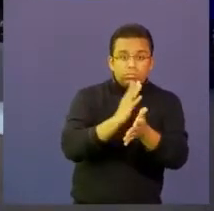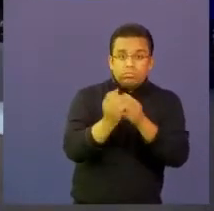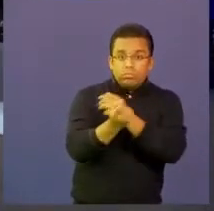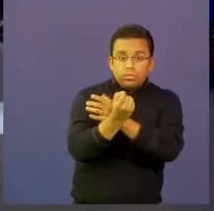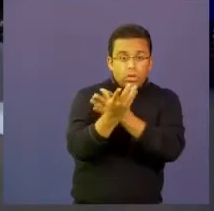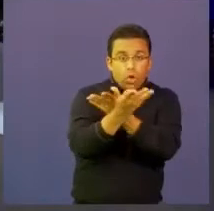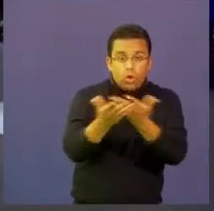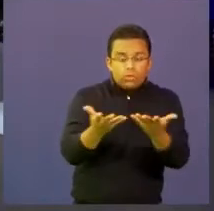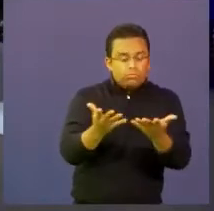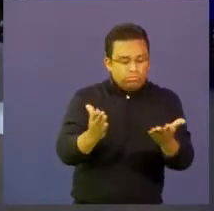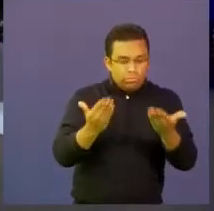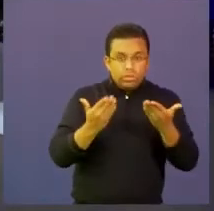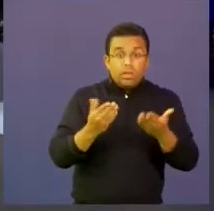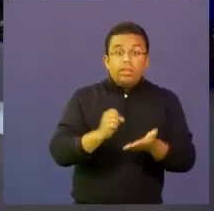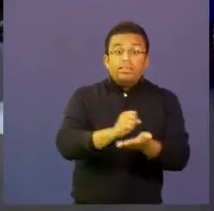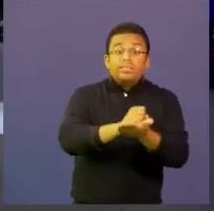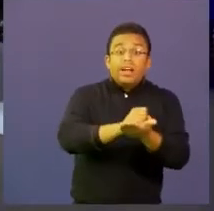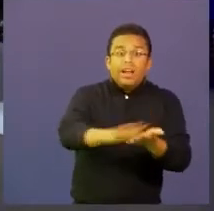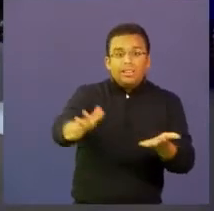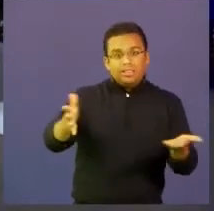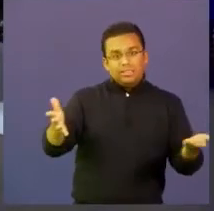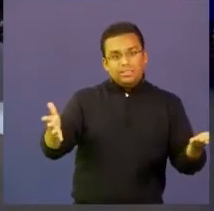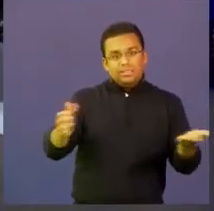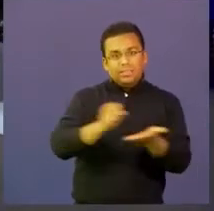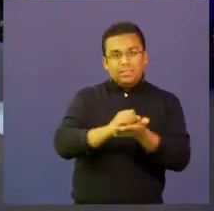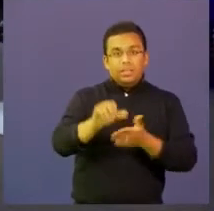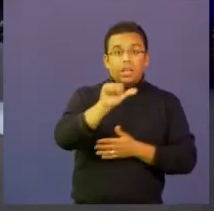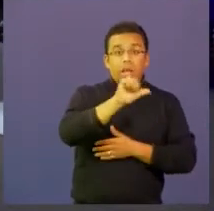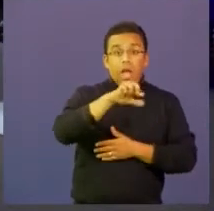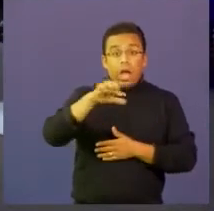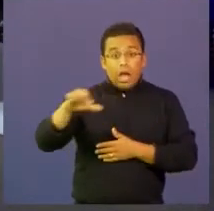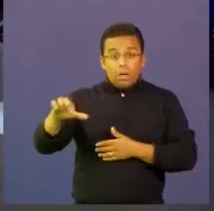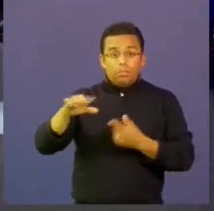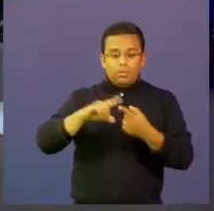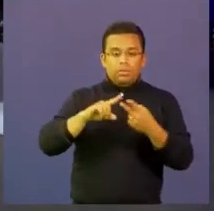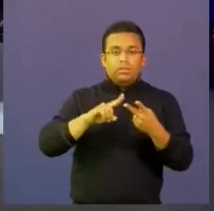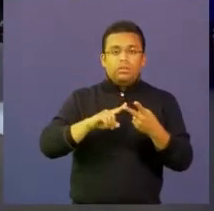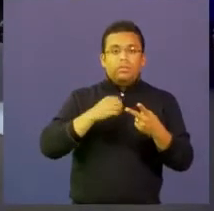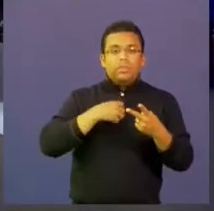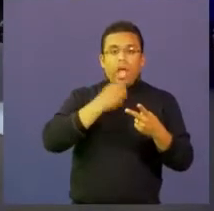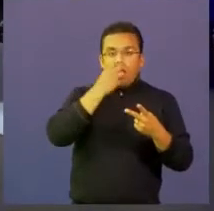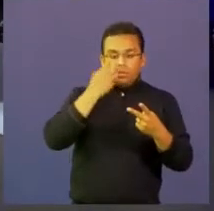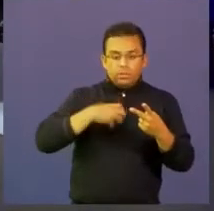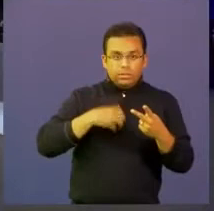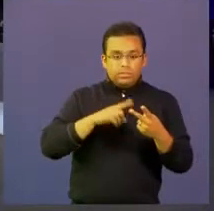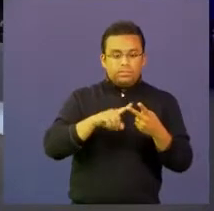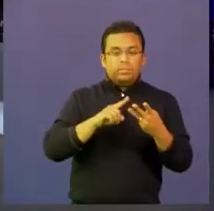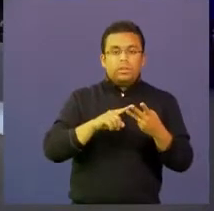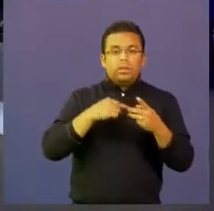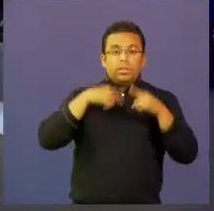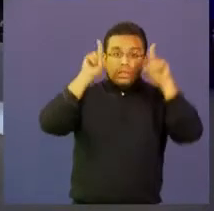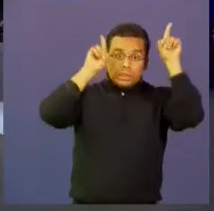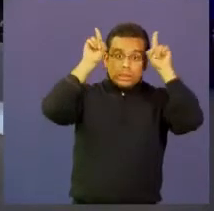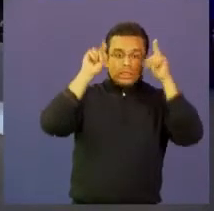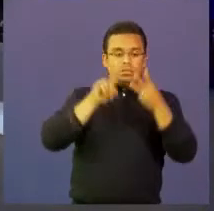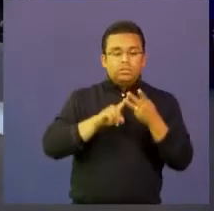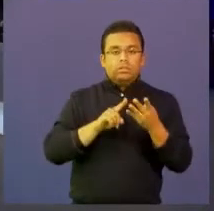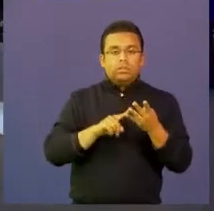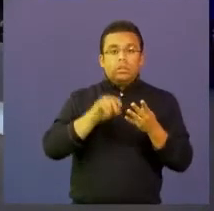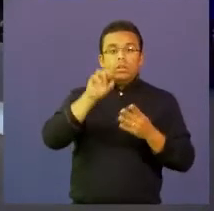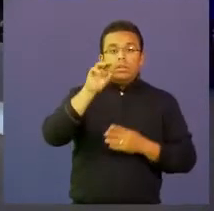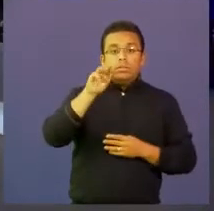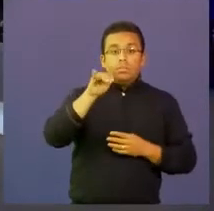a mejorarla es completamente gratuita la pueden encontrar en Apple Store Google Play en nuestra página web missionangel.com